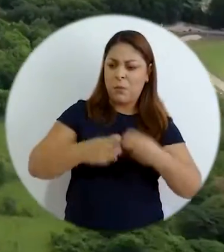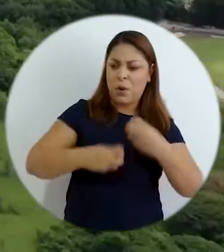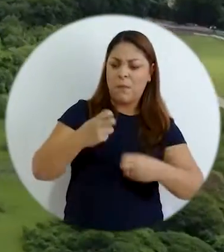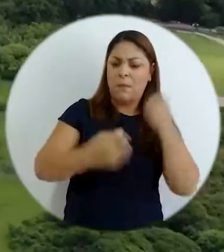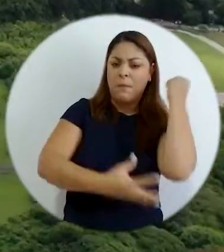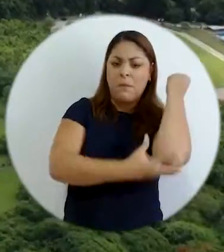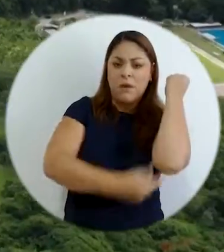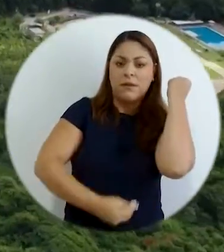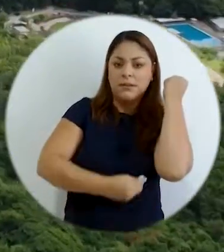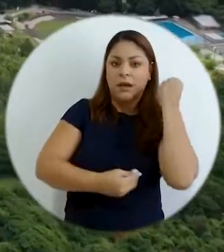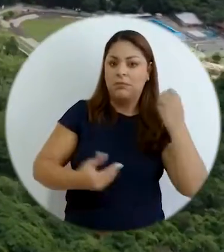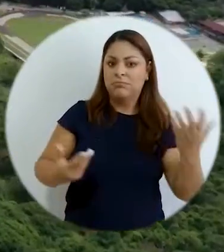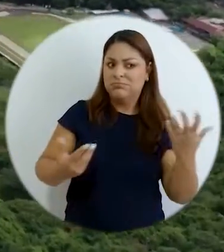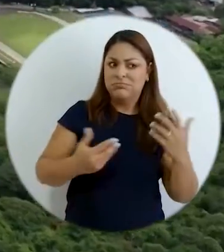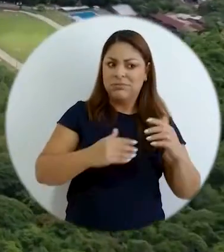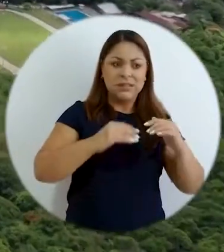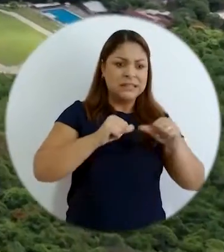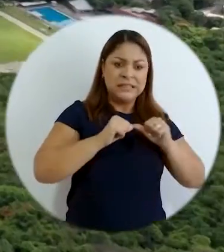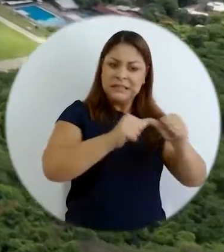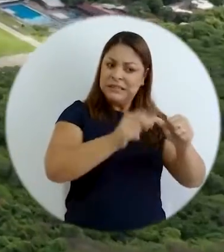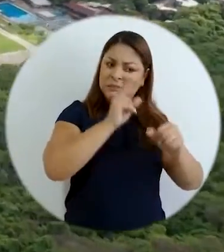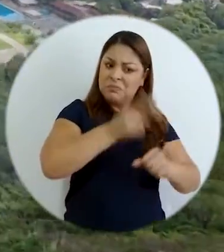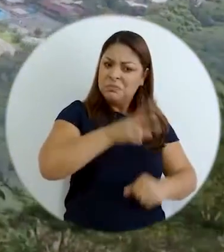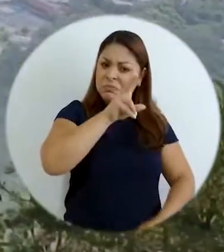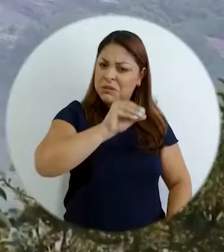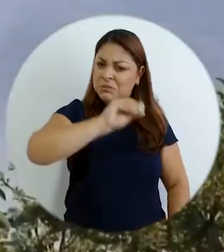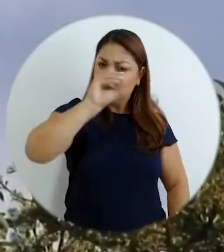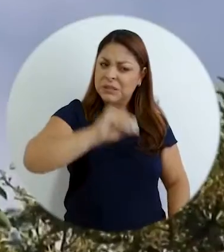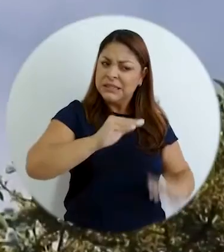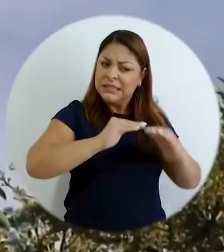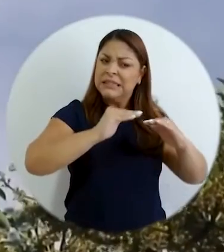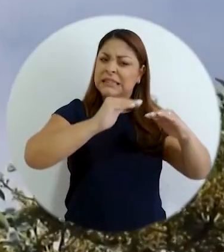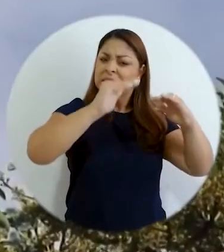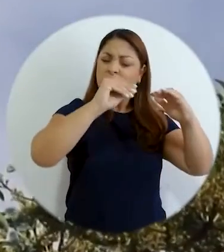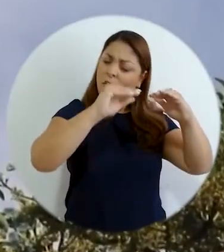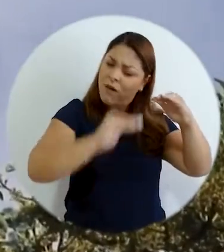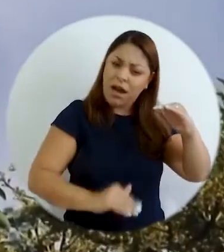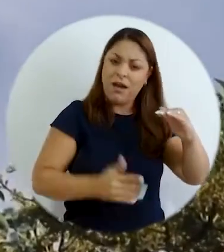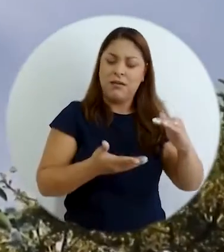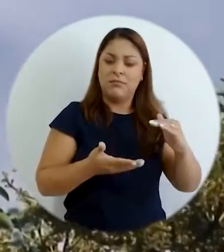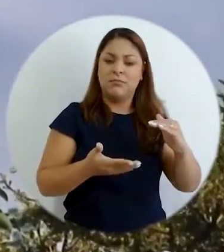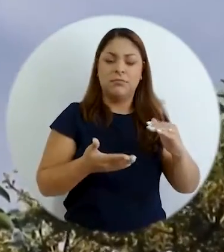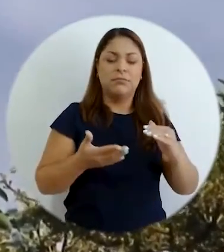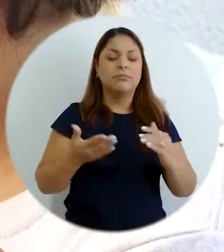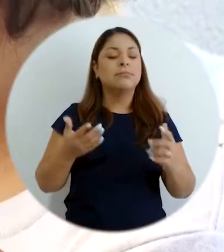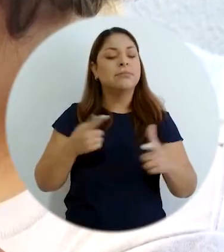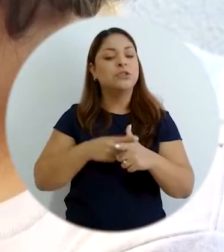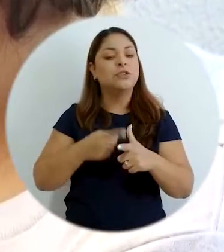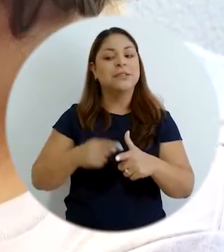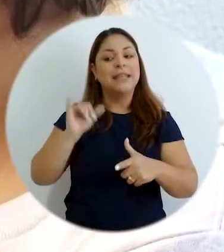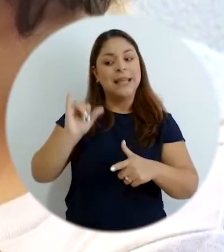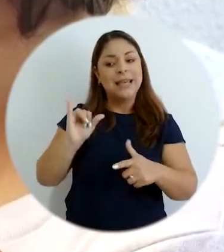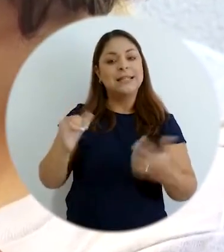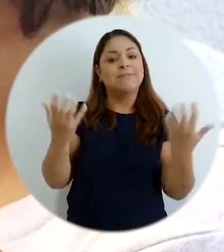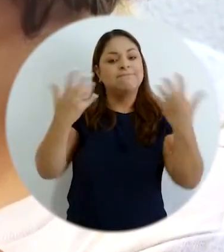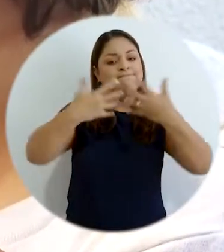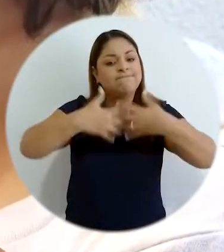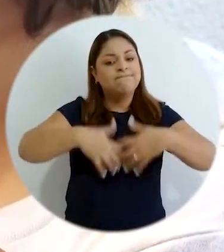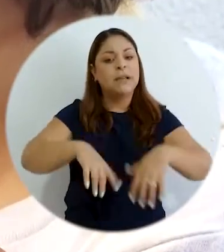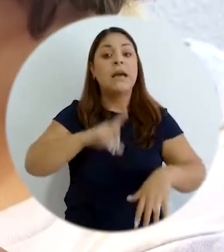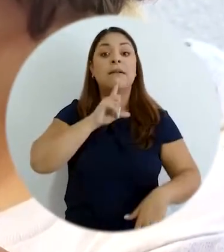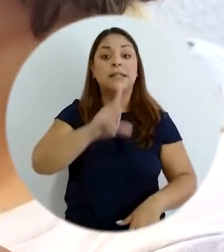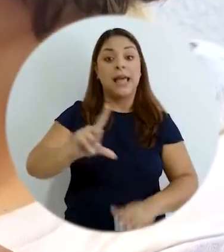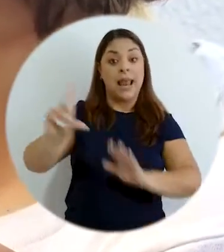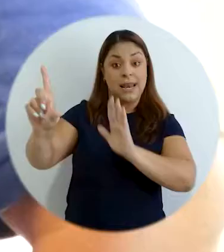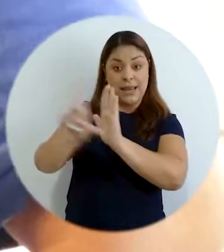públicos pero el problema de pobreza no baja el 20%, en el mejor de los casos en algunas comunidades. Entonces, esa